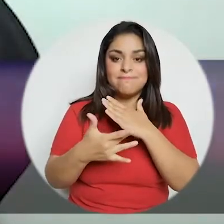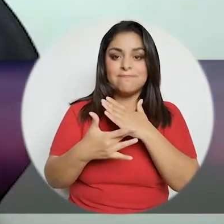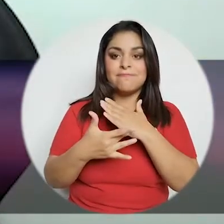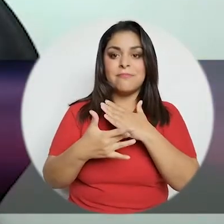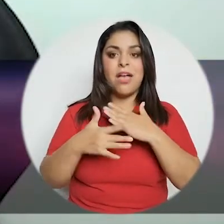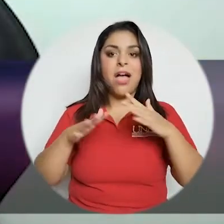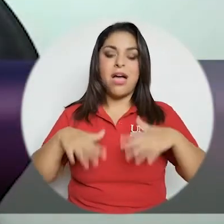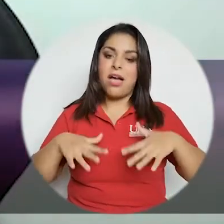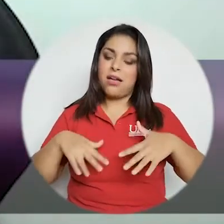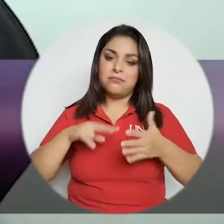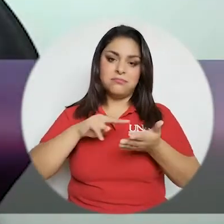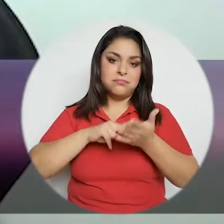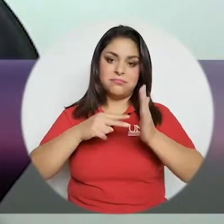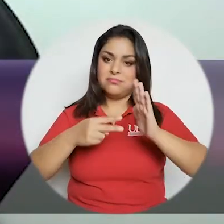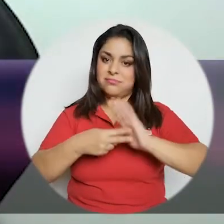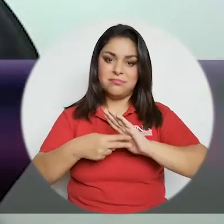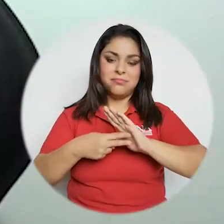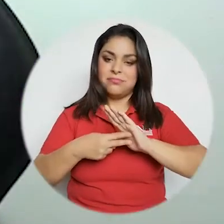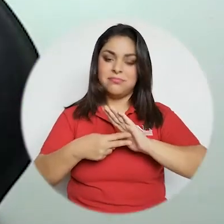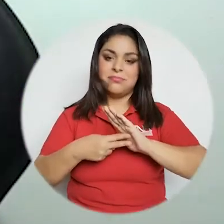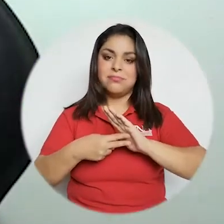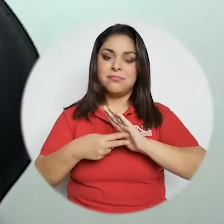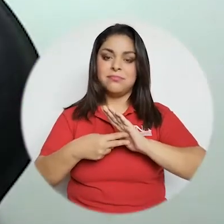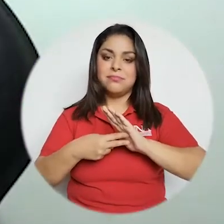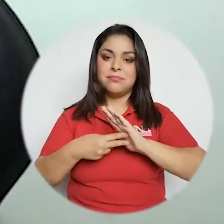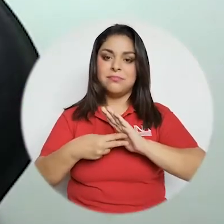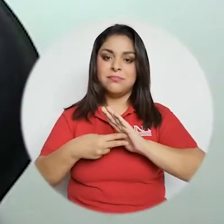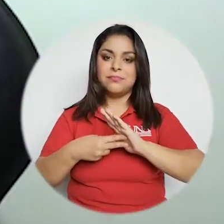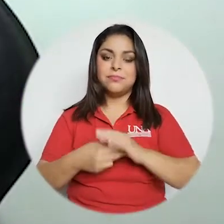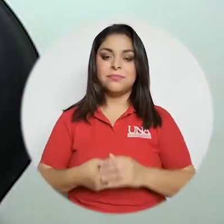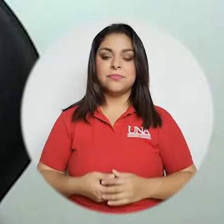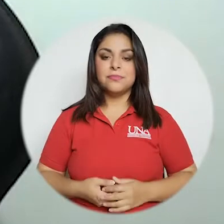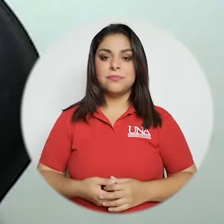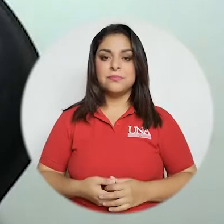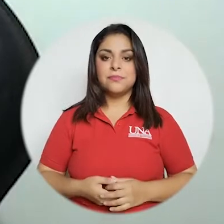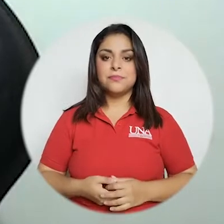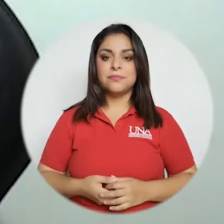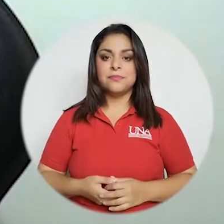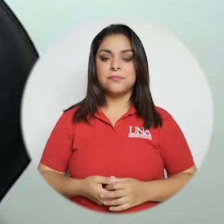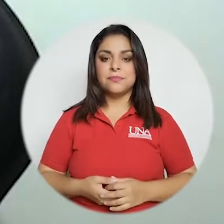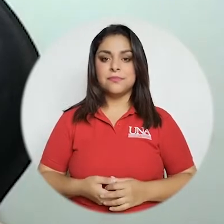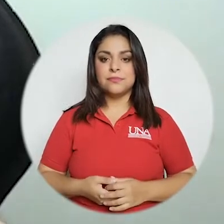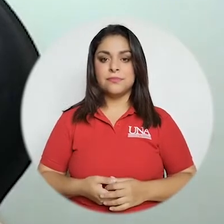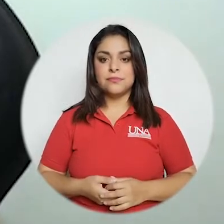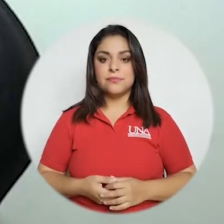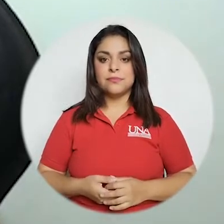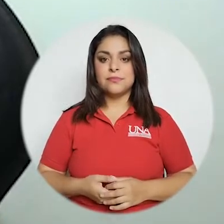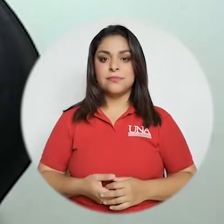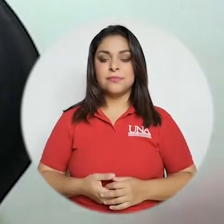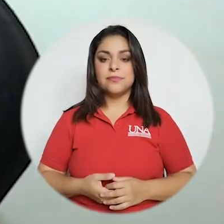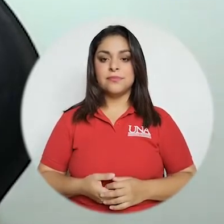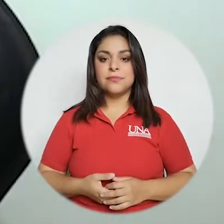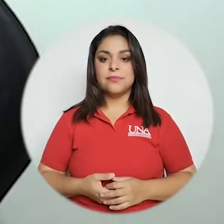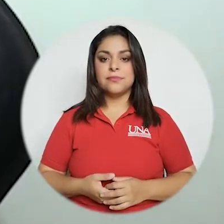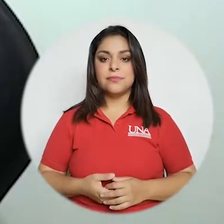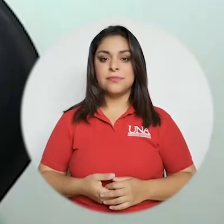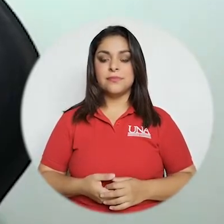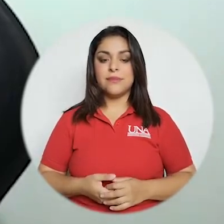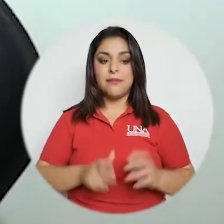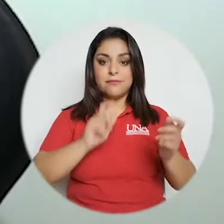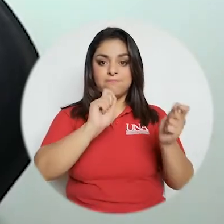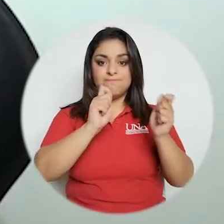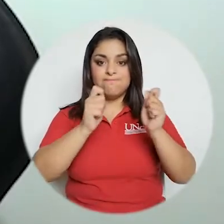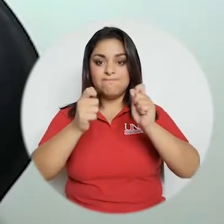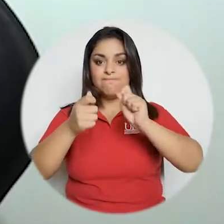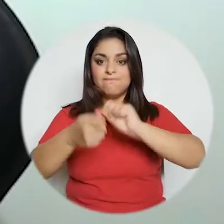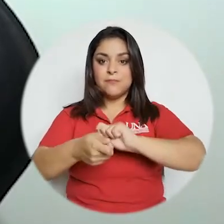tecnológica no significaba haber trasladado a su a su bagaje